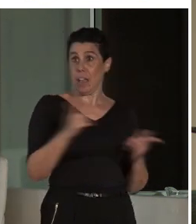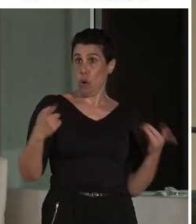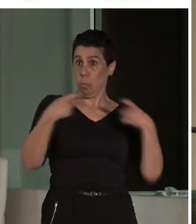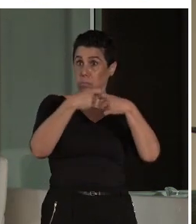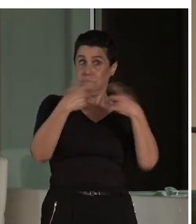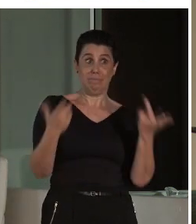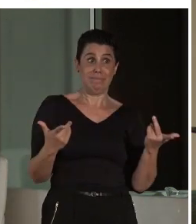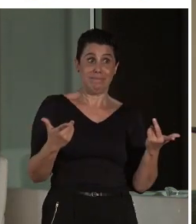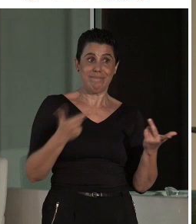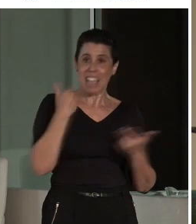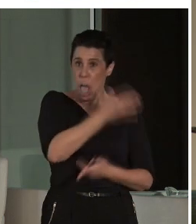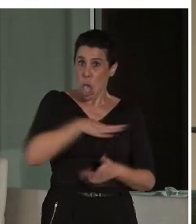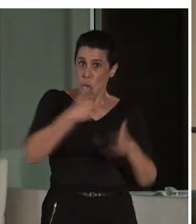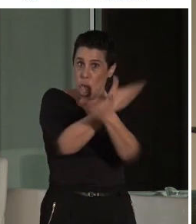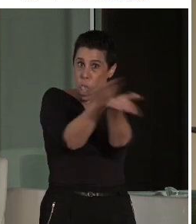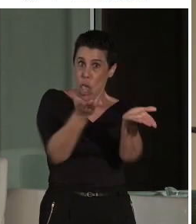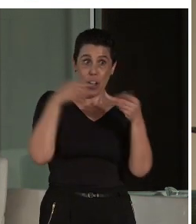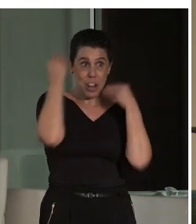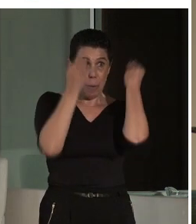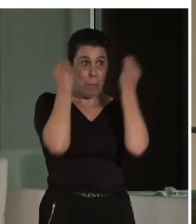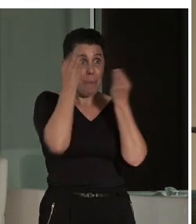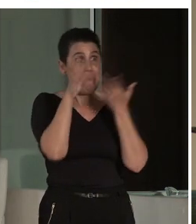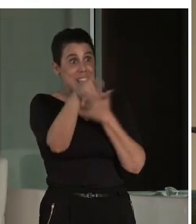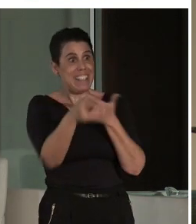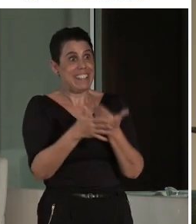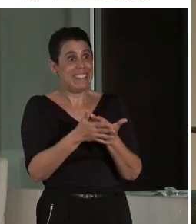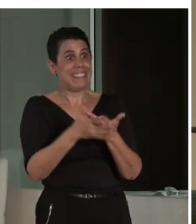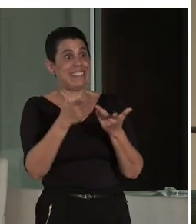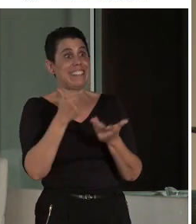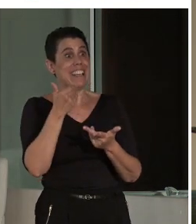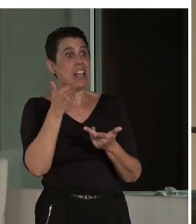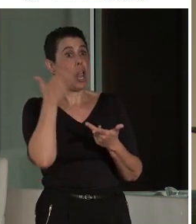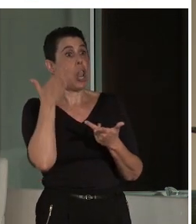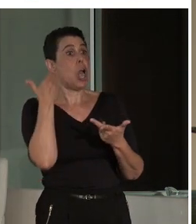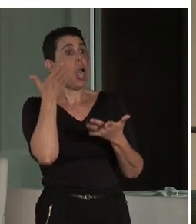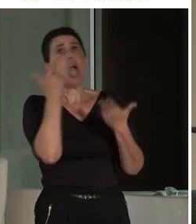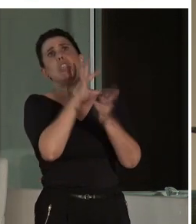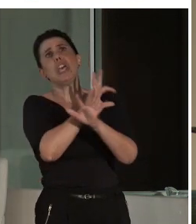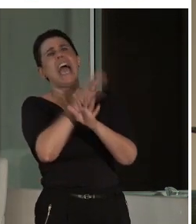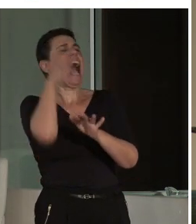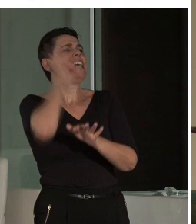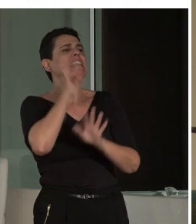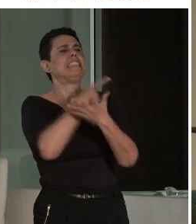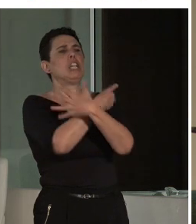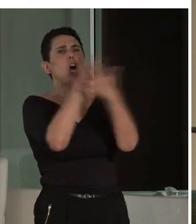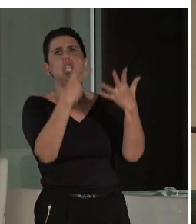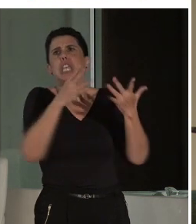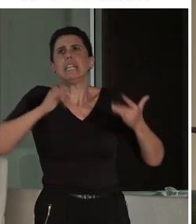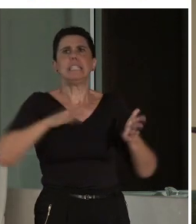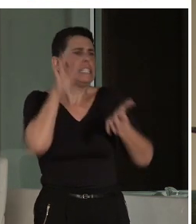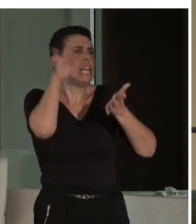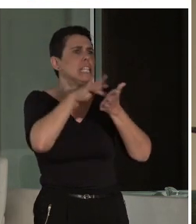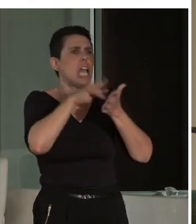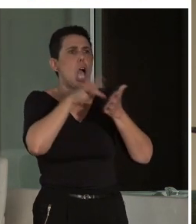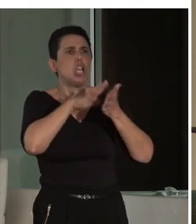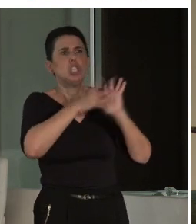pensar a la gente que en el XVII, lógicamente, estábamos ensalzando la época clásica y demás y veíamos los museos como